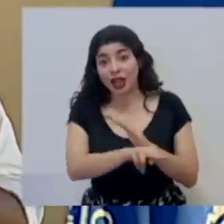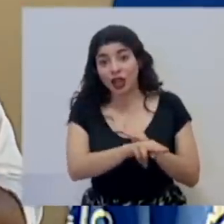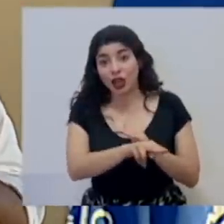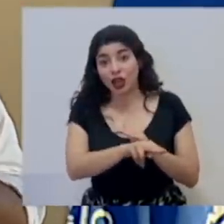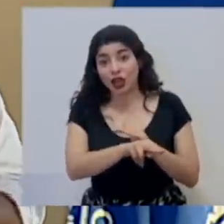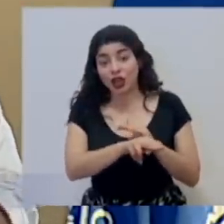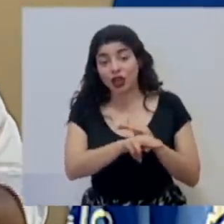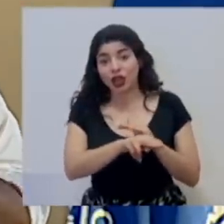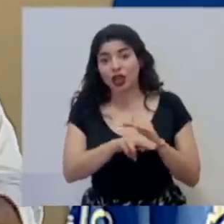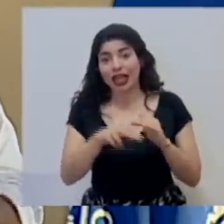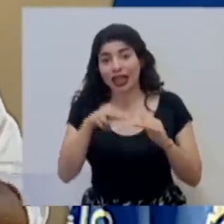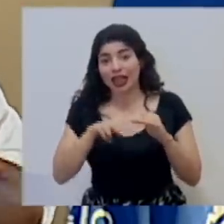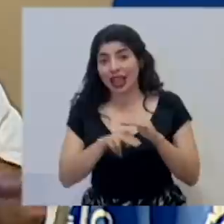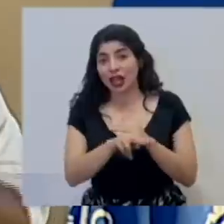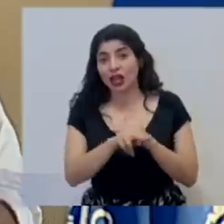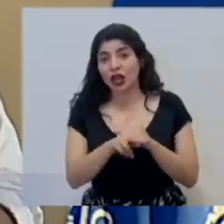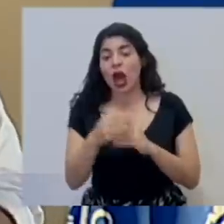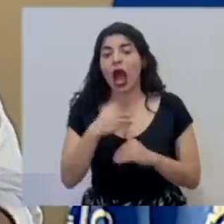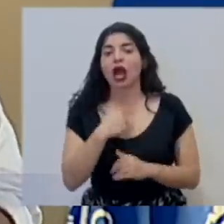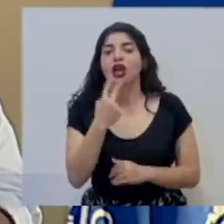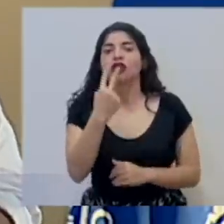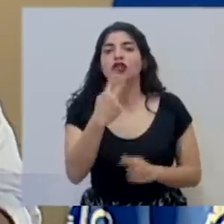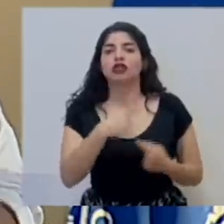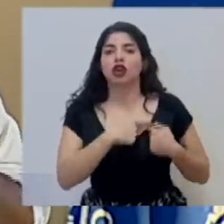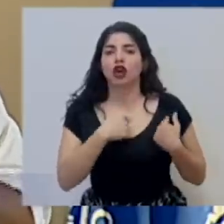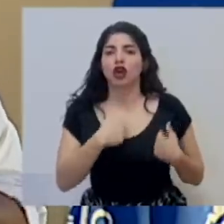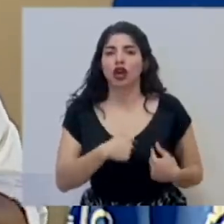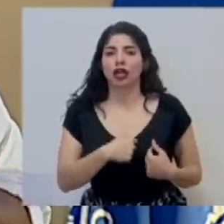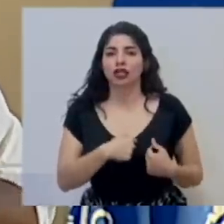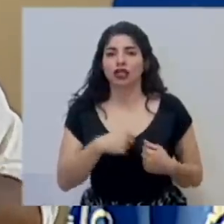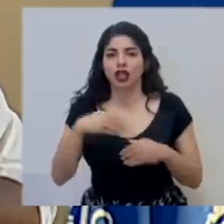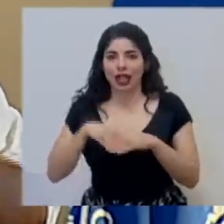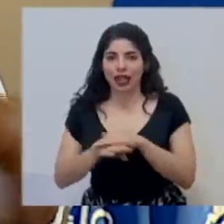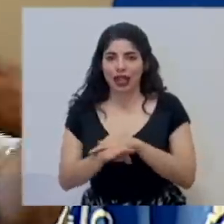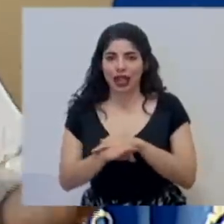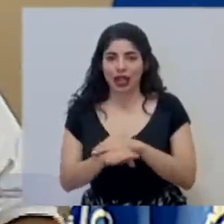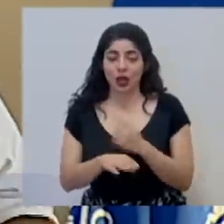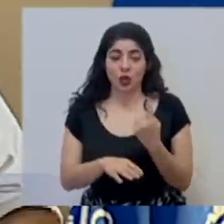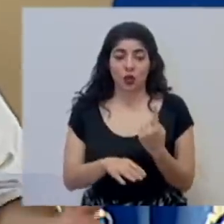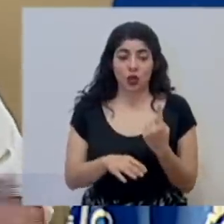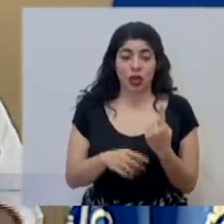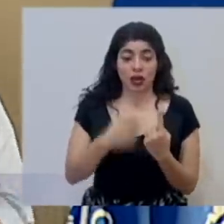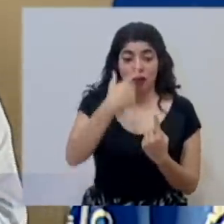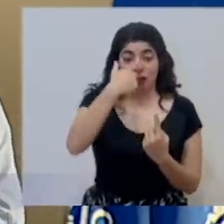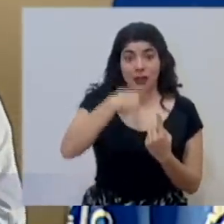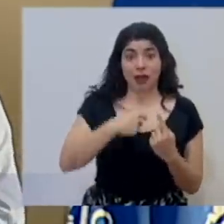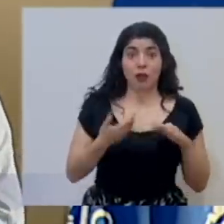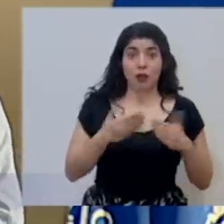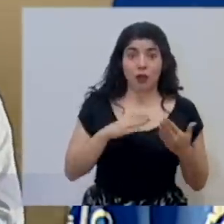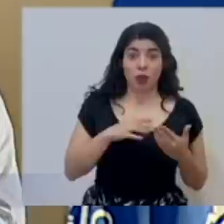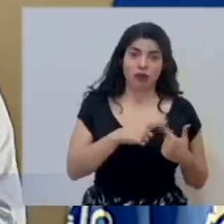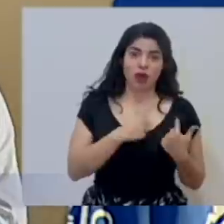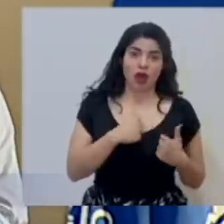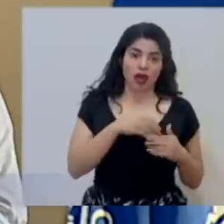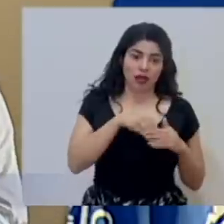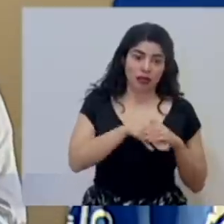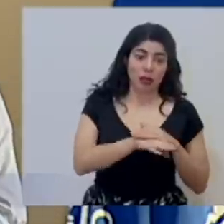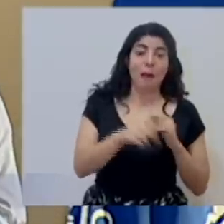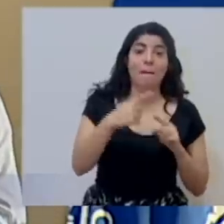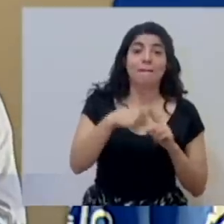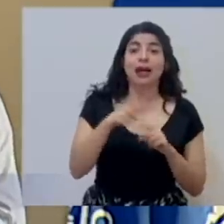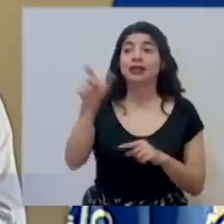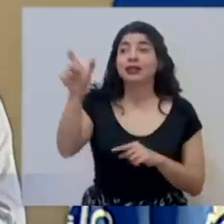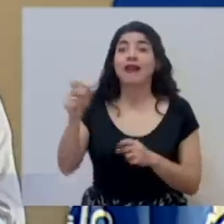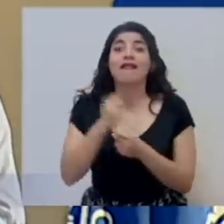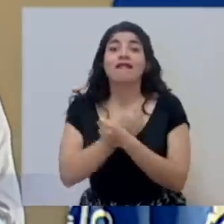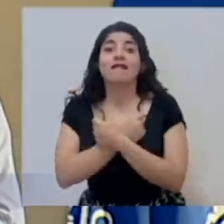desafortunadamente, por lo general, se entierran dos corazones. El corazón de la persona a la que están enterrando y